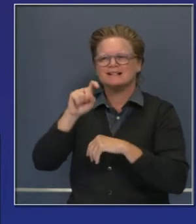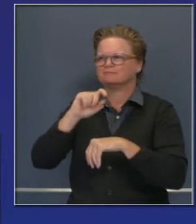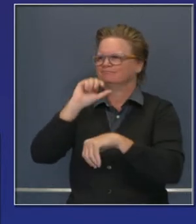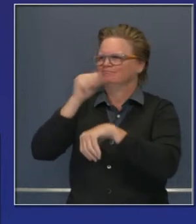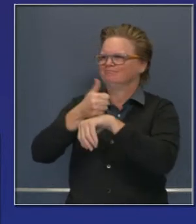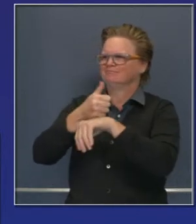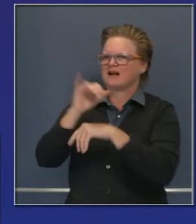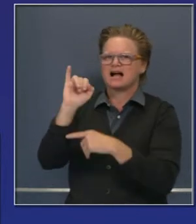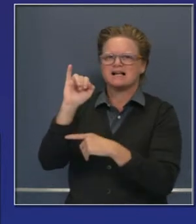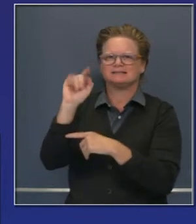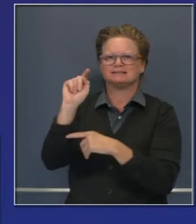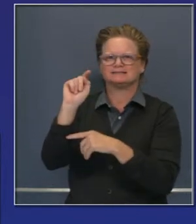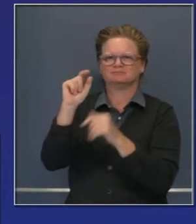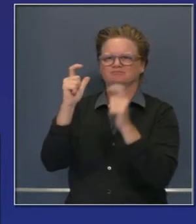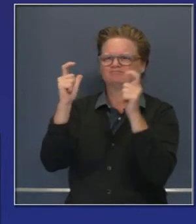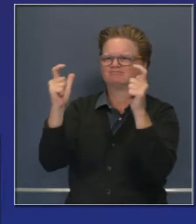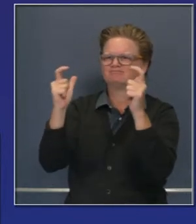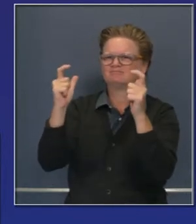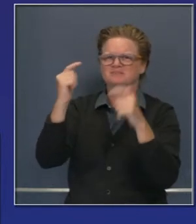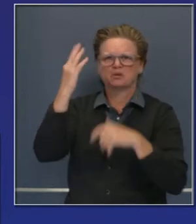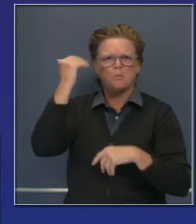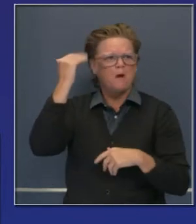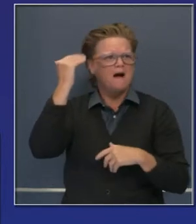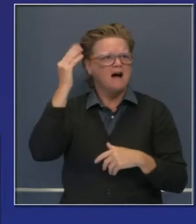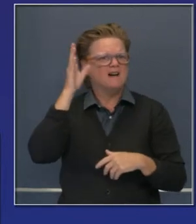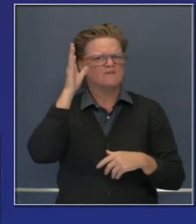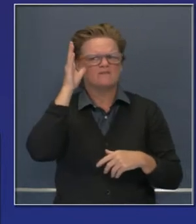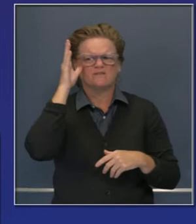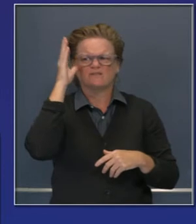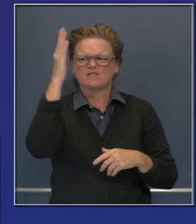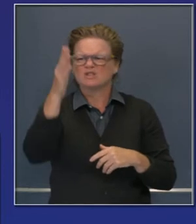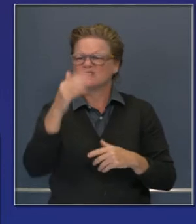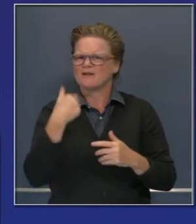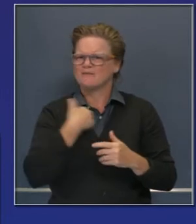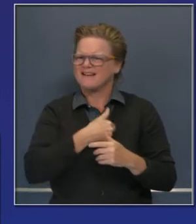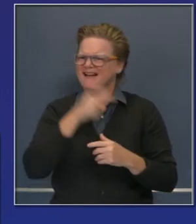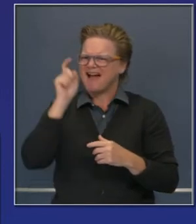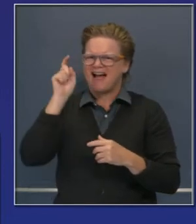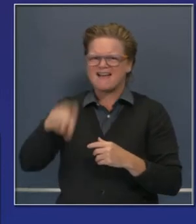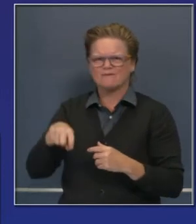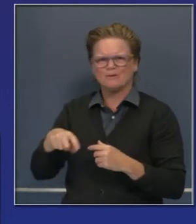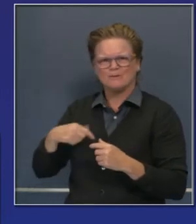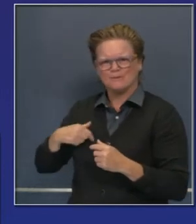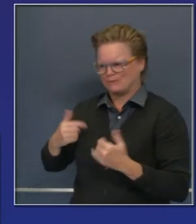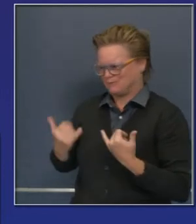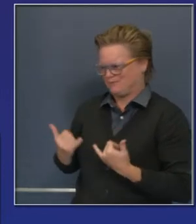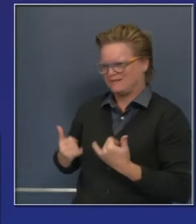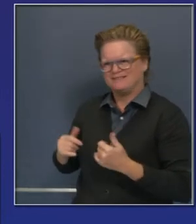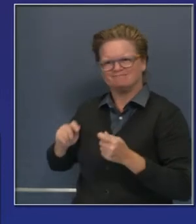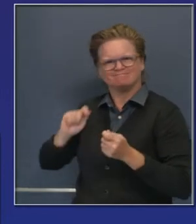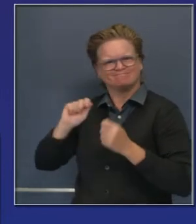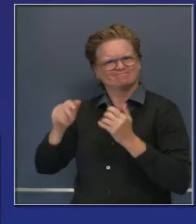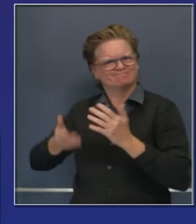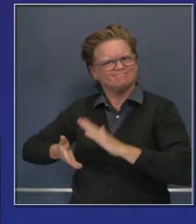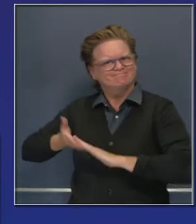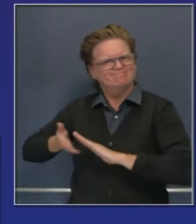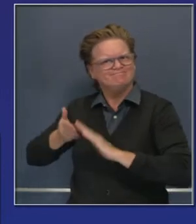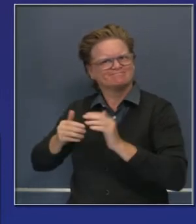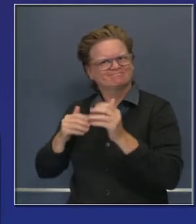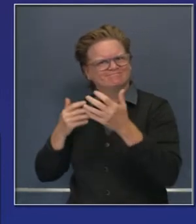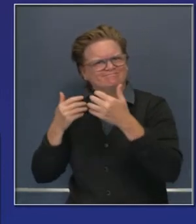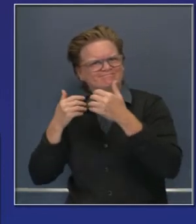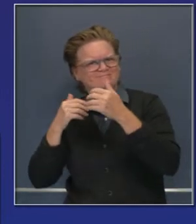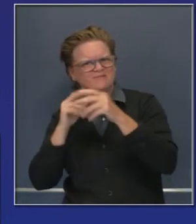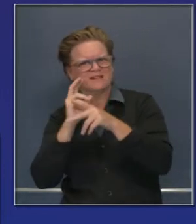implementar sistemas de computación. Somos de los primeros 10 estados respecto al porcentaje de personas que han presentado y recibido